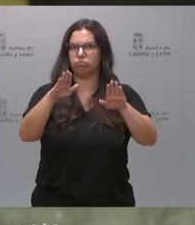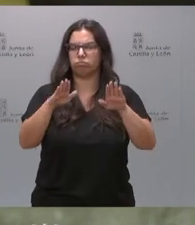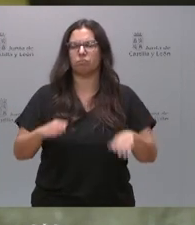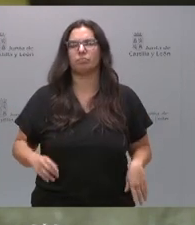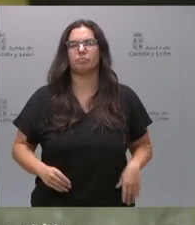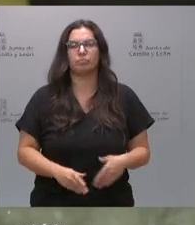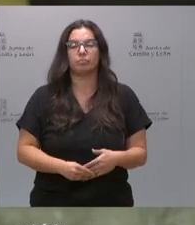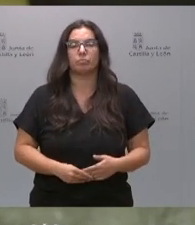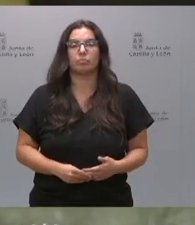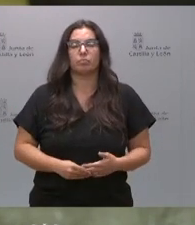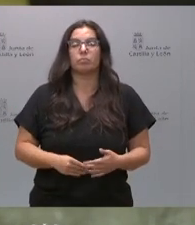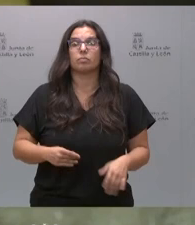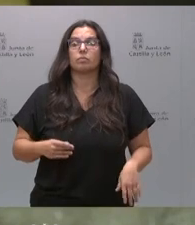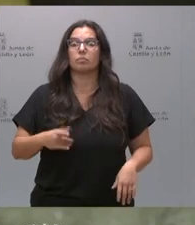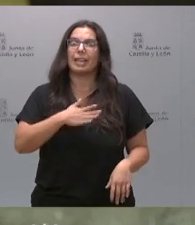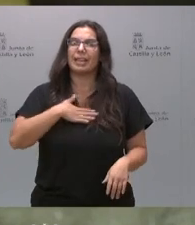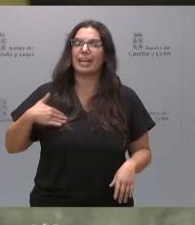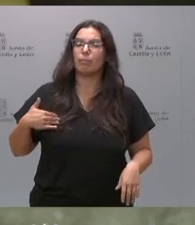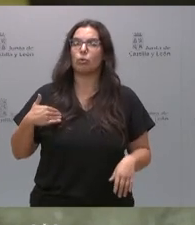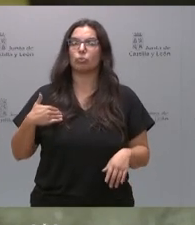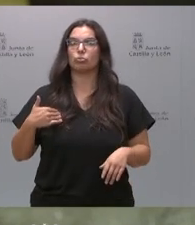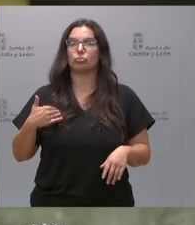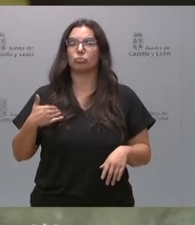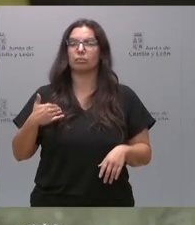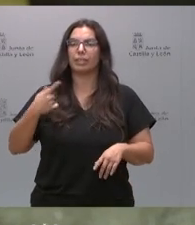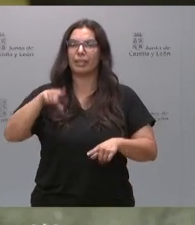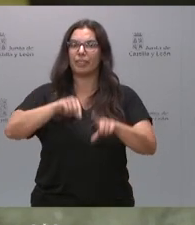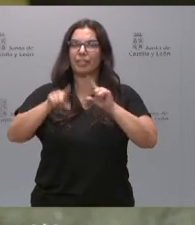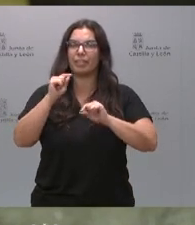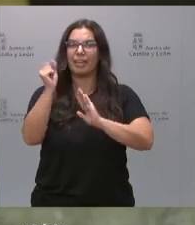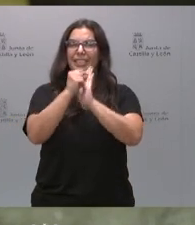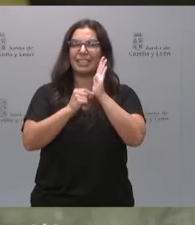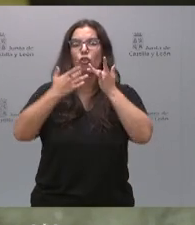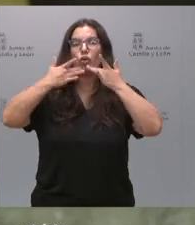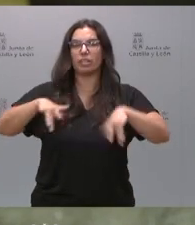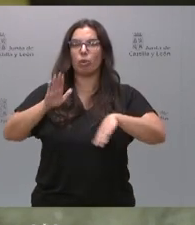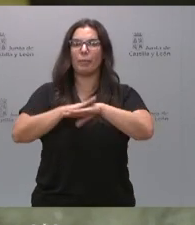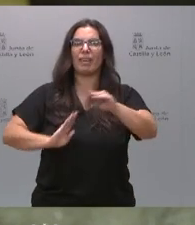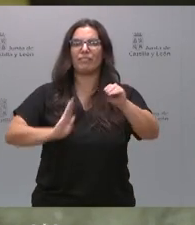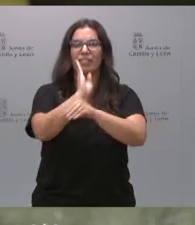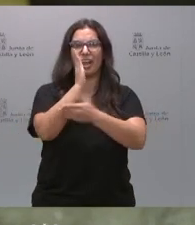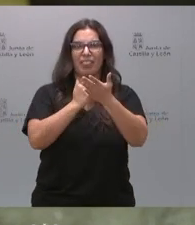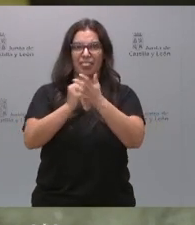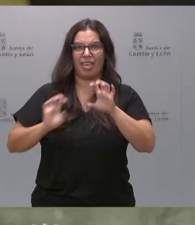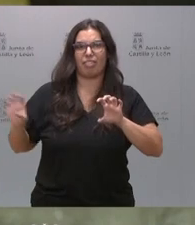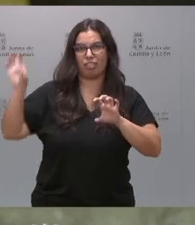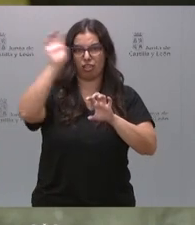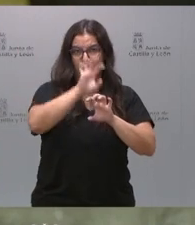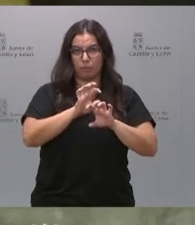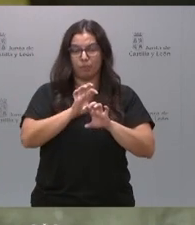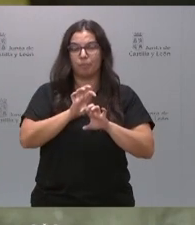Queremos que haya criterios objetivos y trato equitativo en la financiación autonómica.